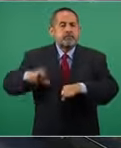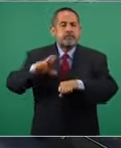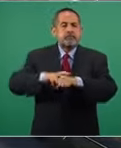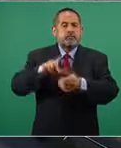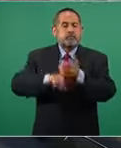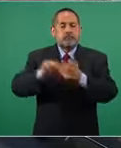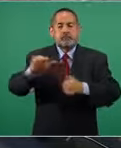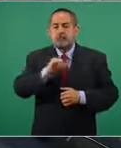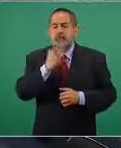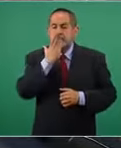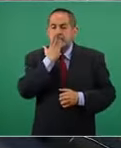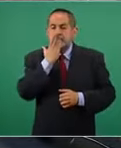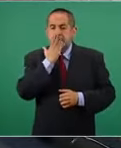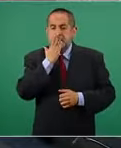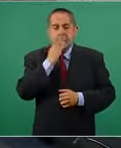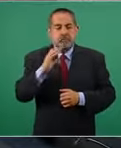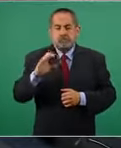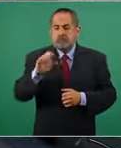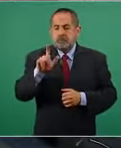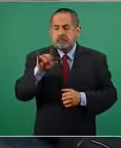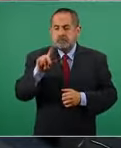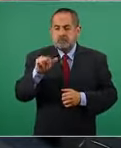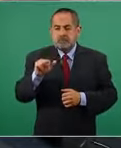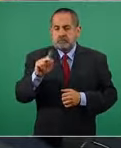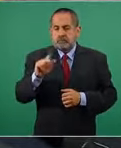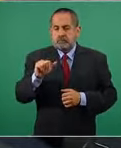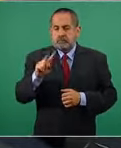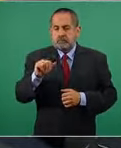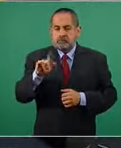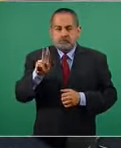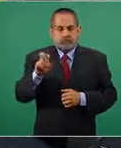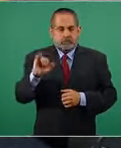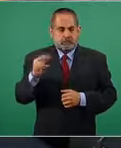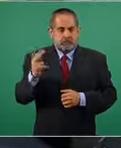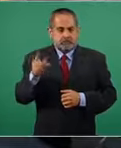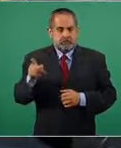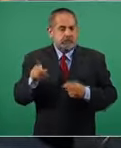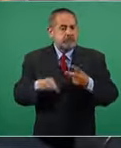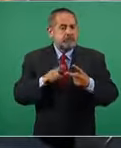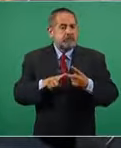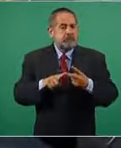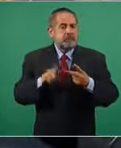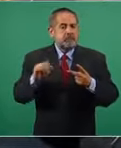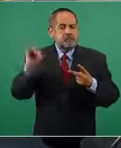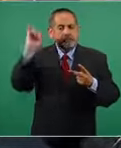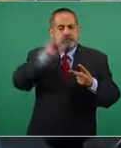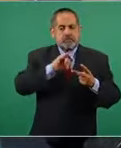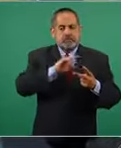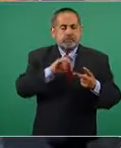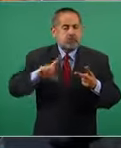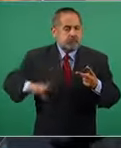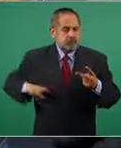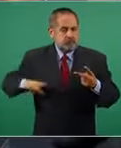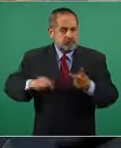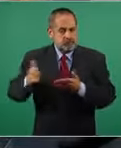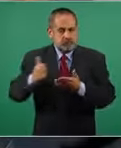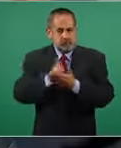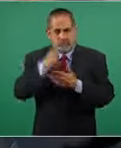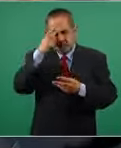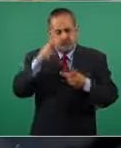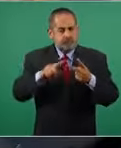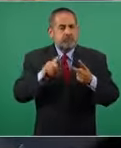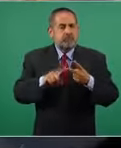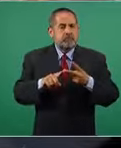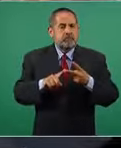Sonora, Claudia Pavlovich, a la jefa de gobierno de la Ciudad de México,